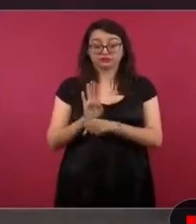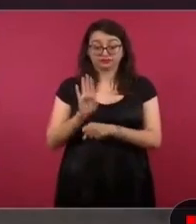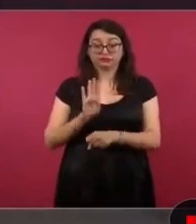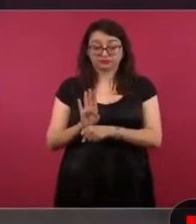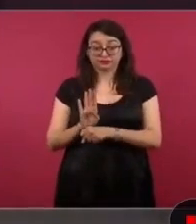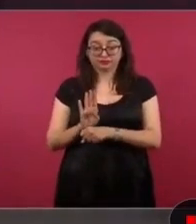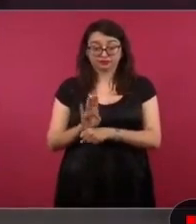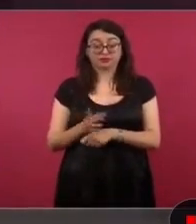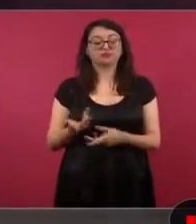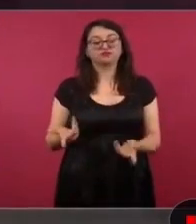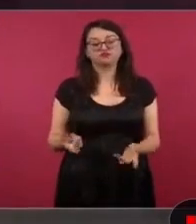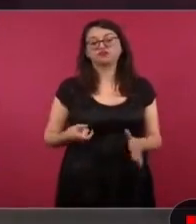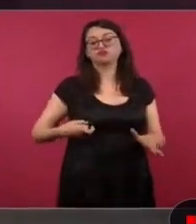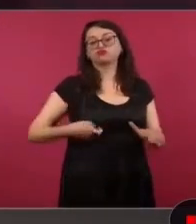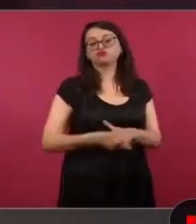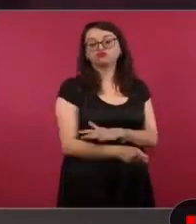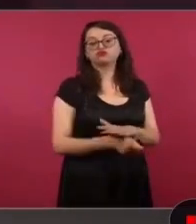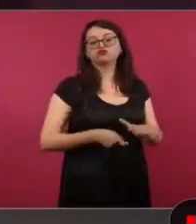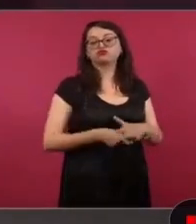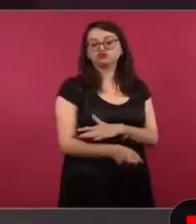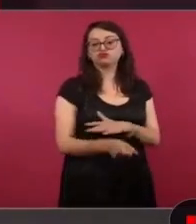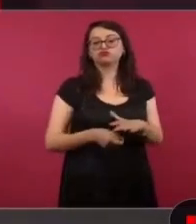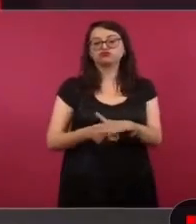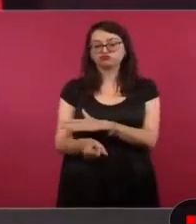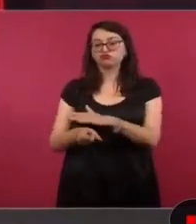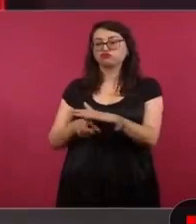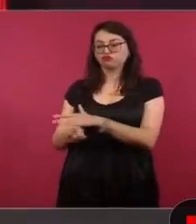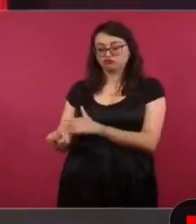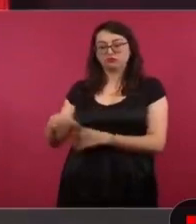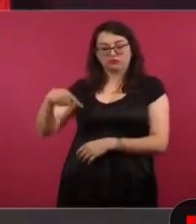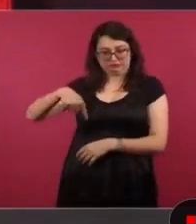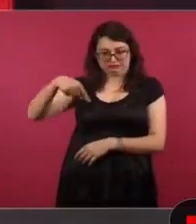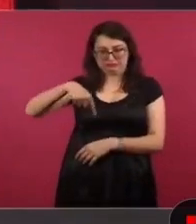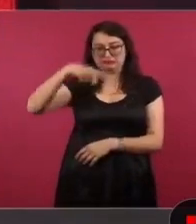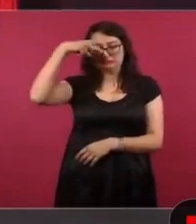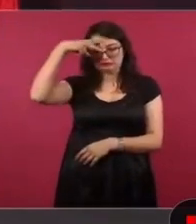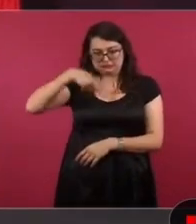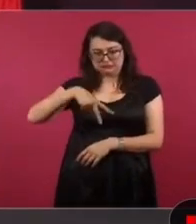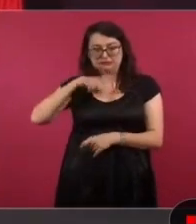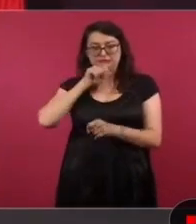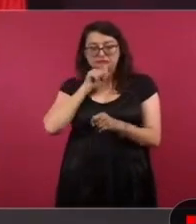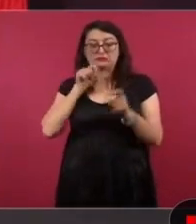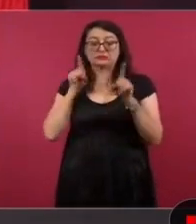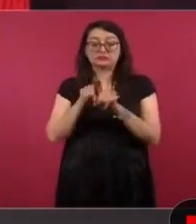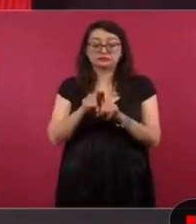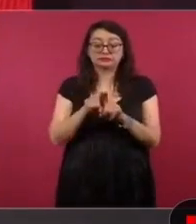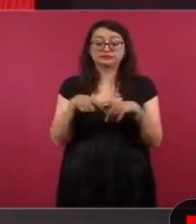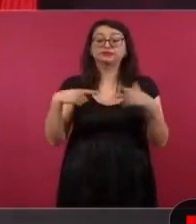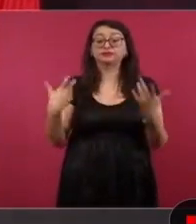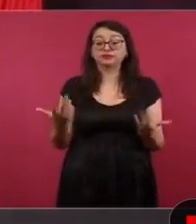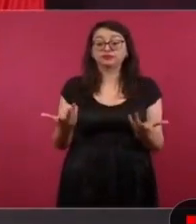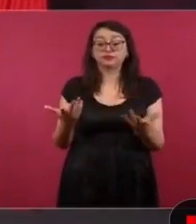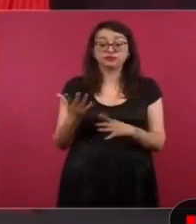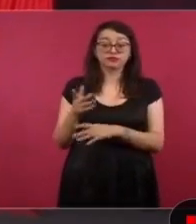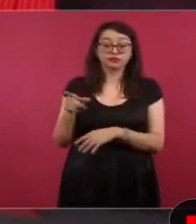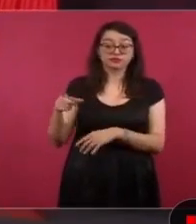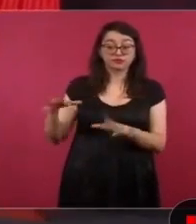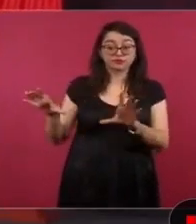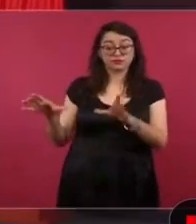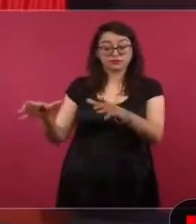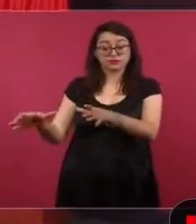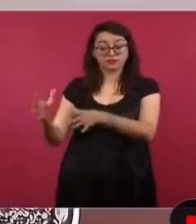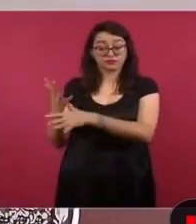aquí y se acusa de lo mismo a